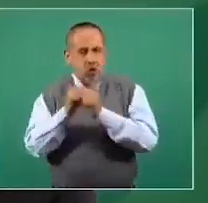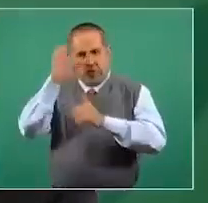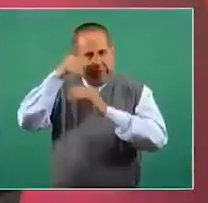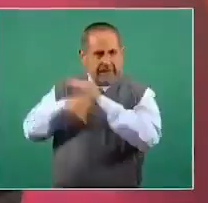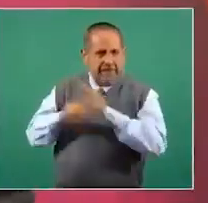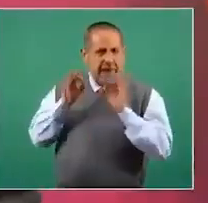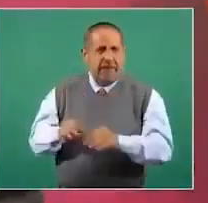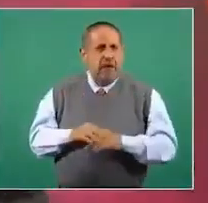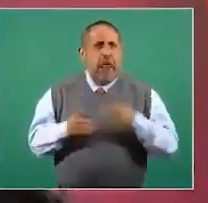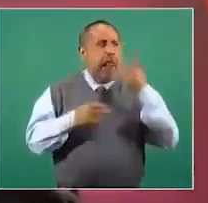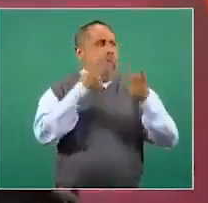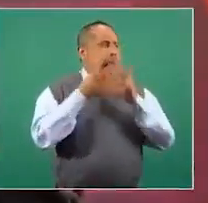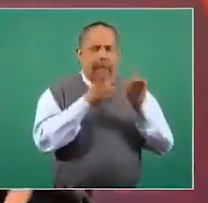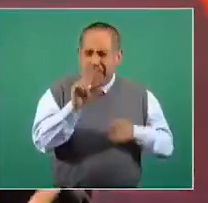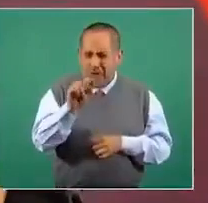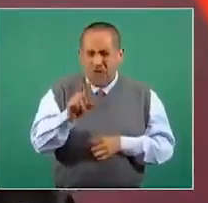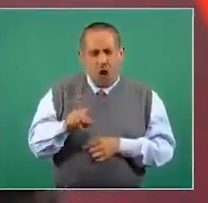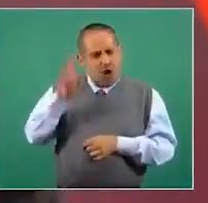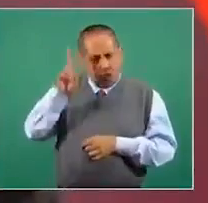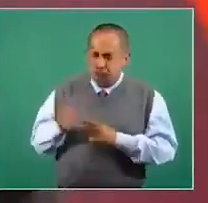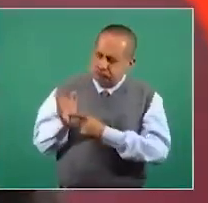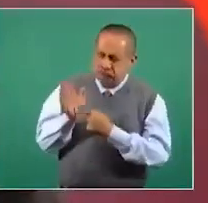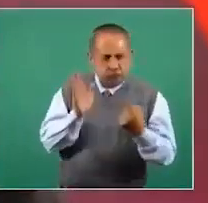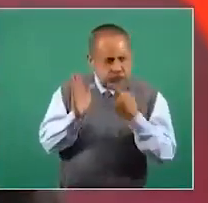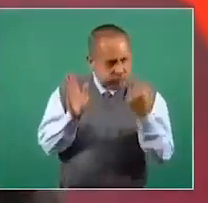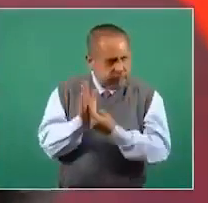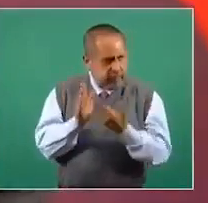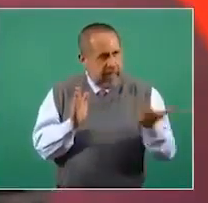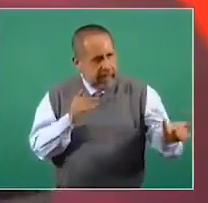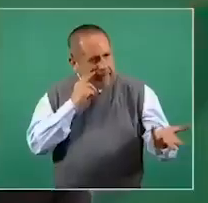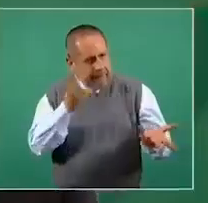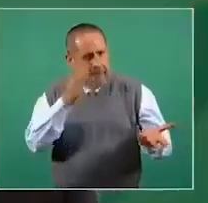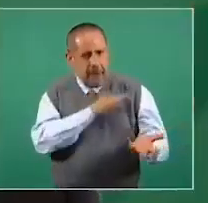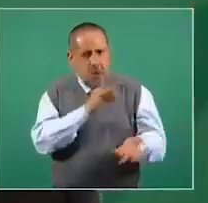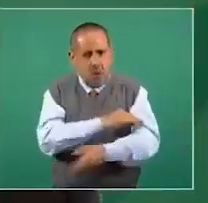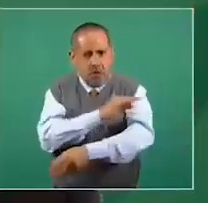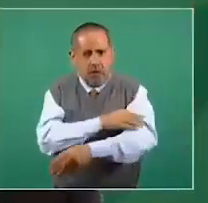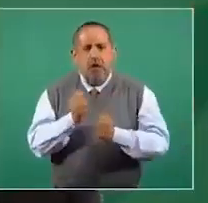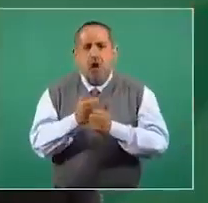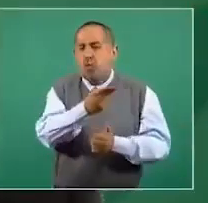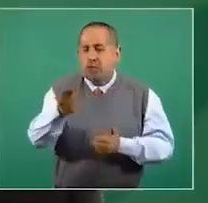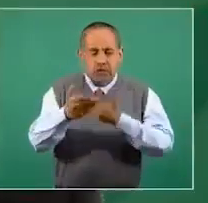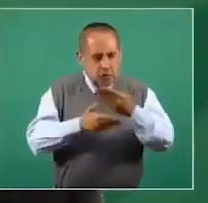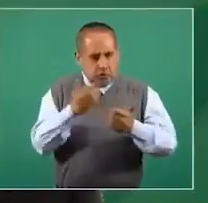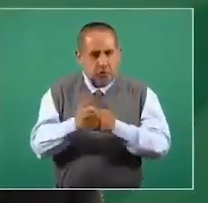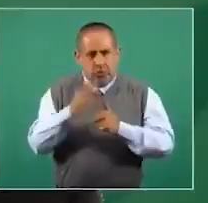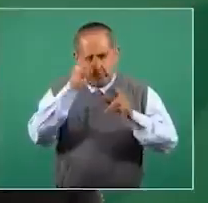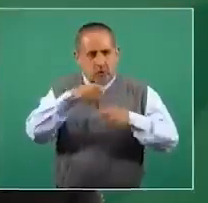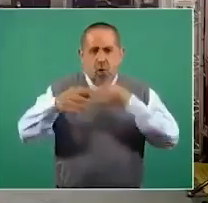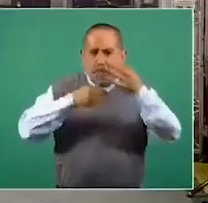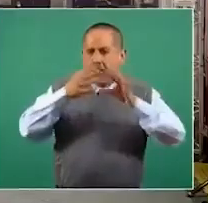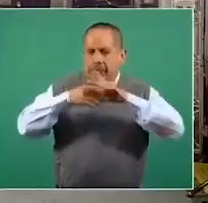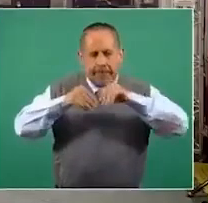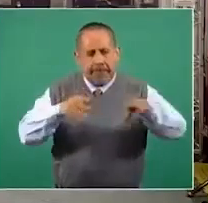técnicas, para ayudar a que exista entusiasmo por vacunarse. Y a ustedes, con todo respeto, como comunicadoras y